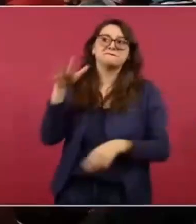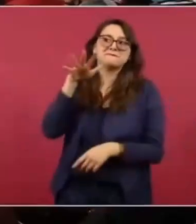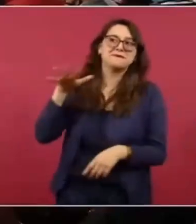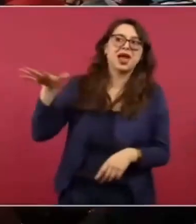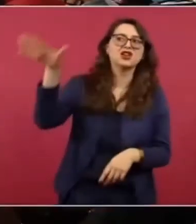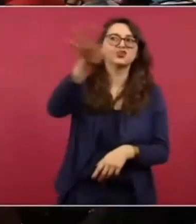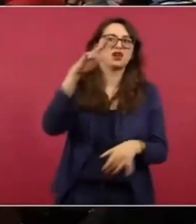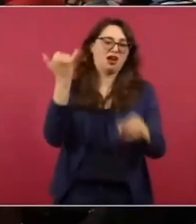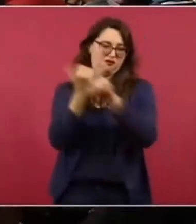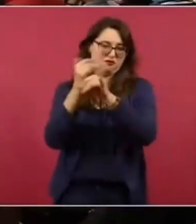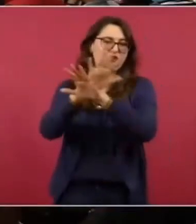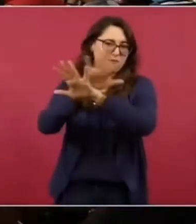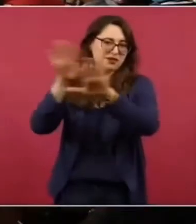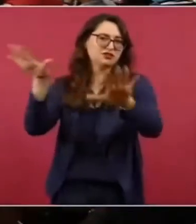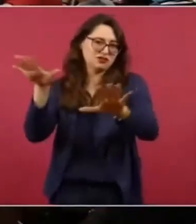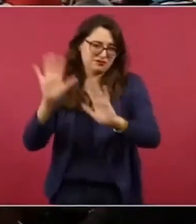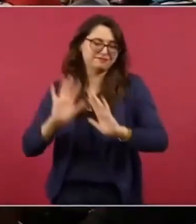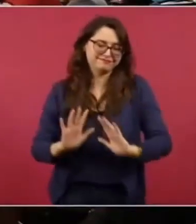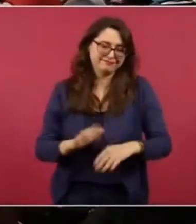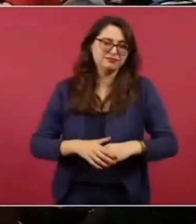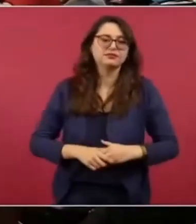Pero miren cuánto,